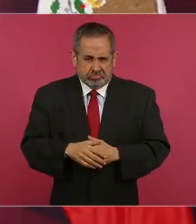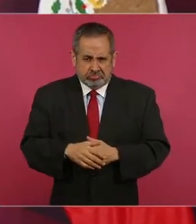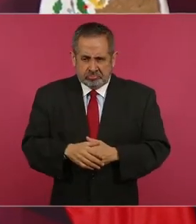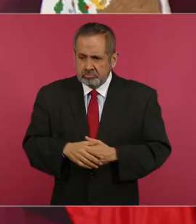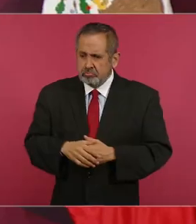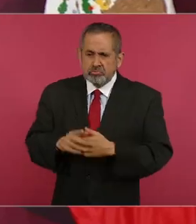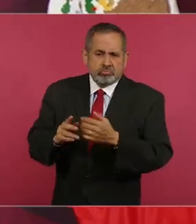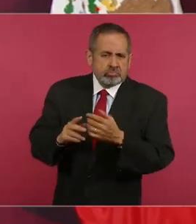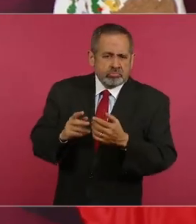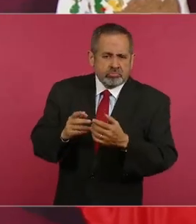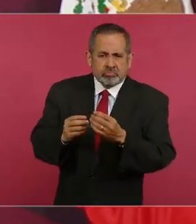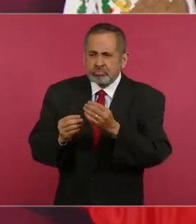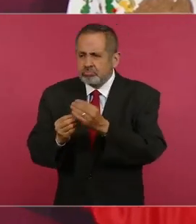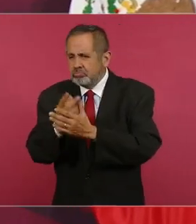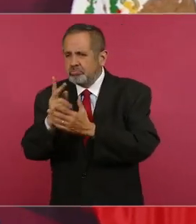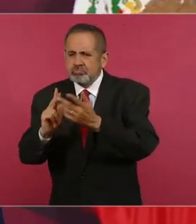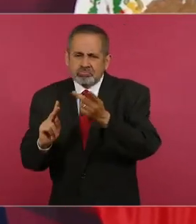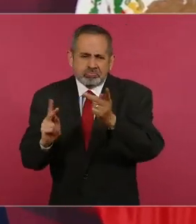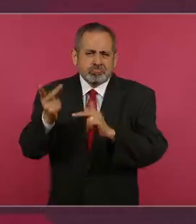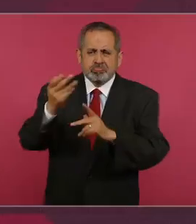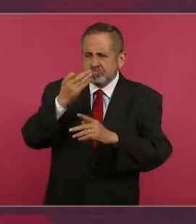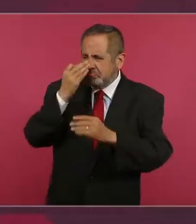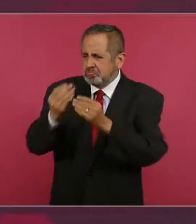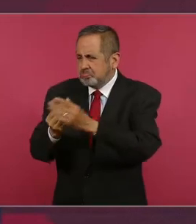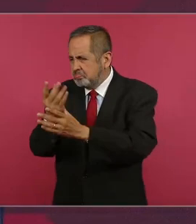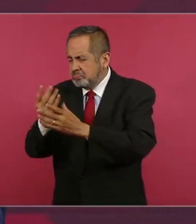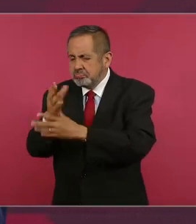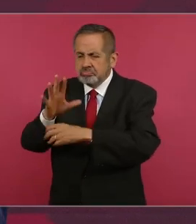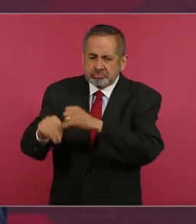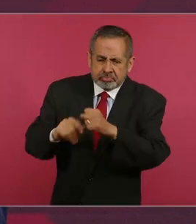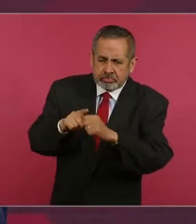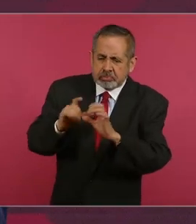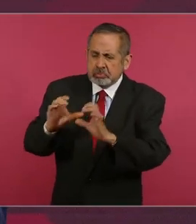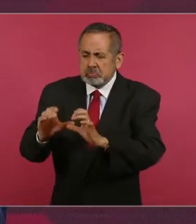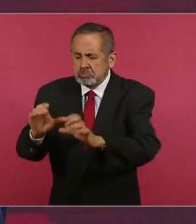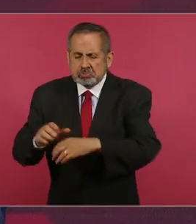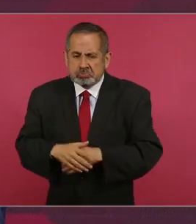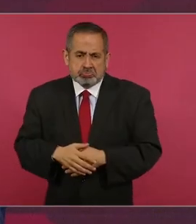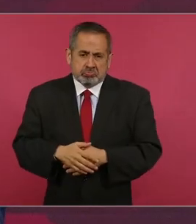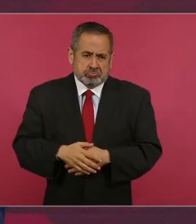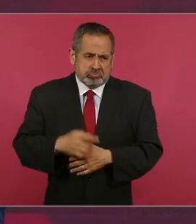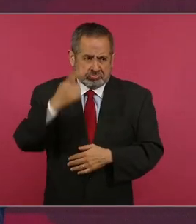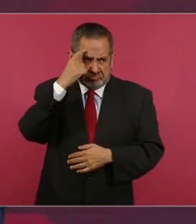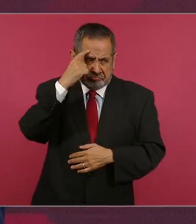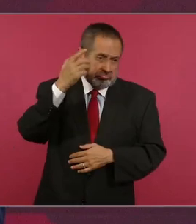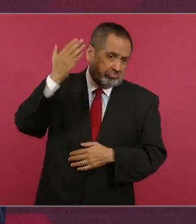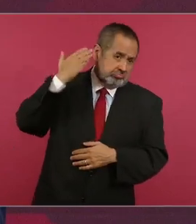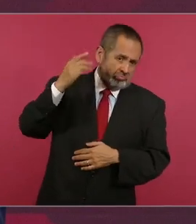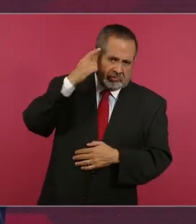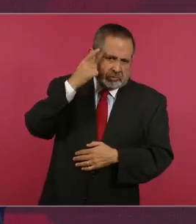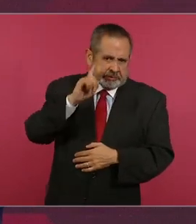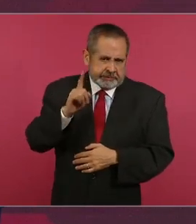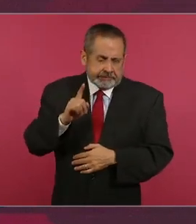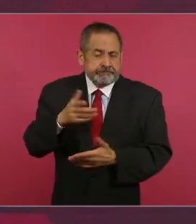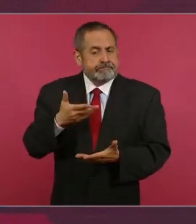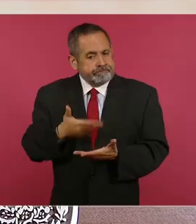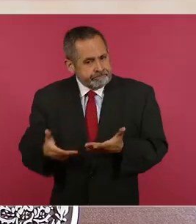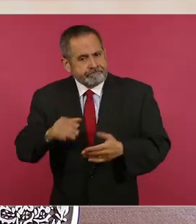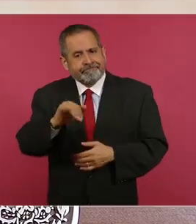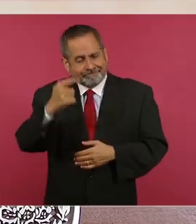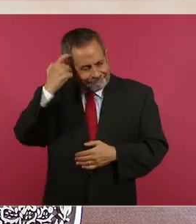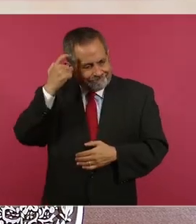a a los animales que se tiene ahora y esto tiene que seguir